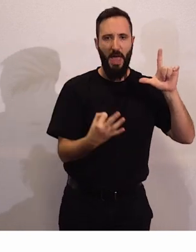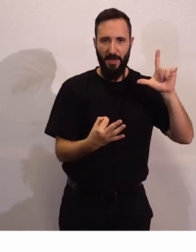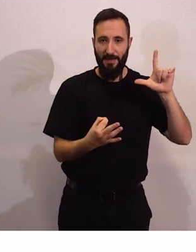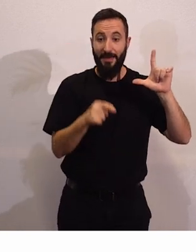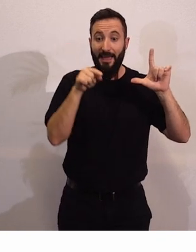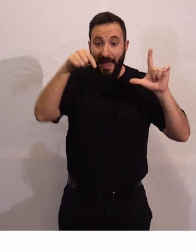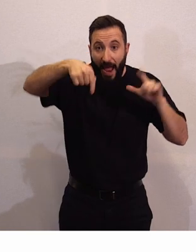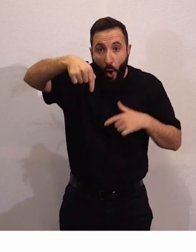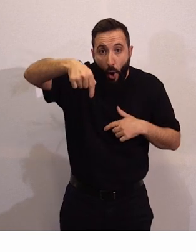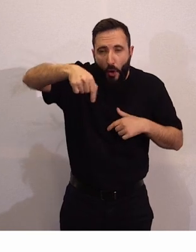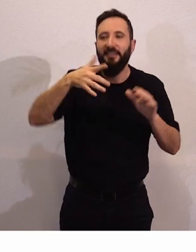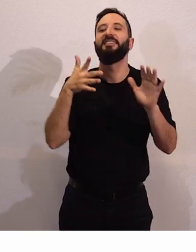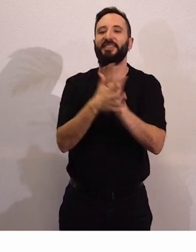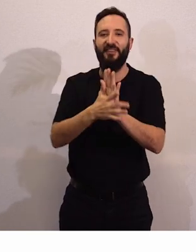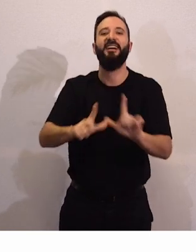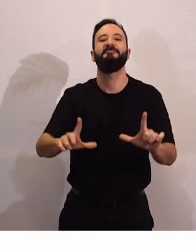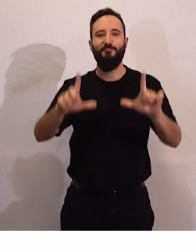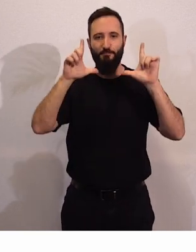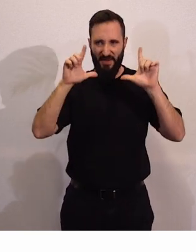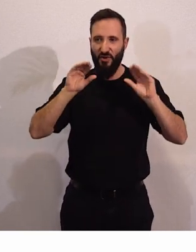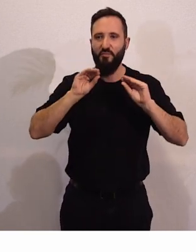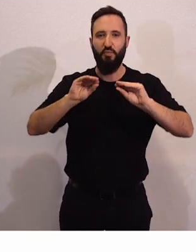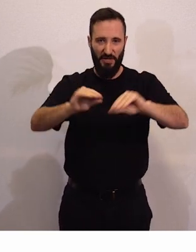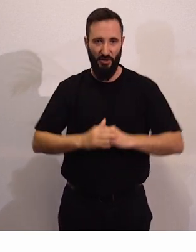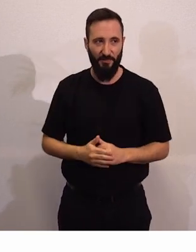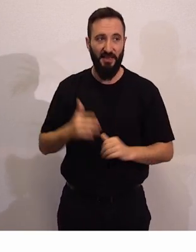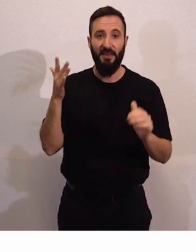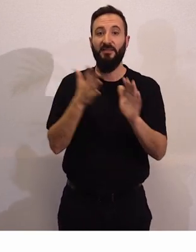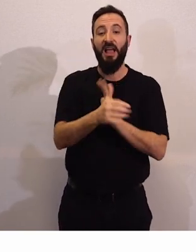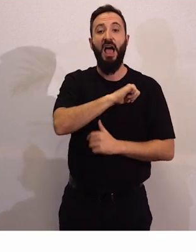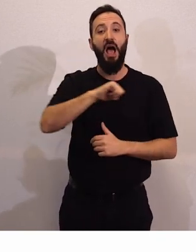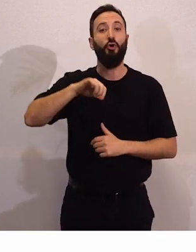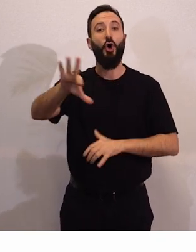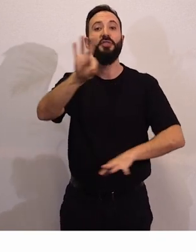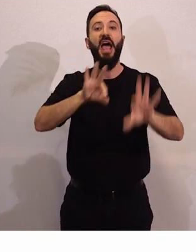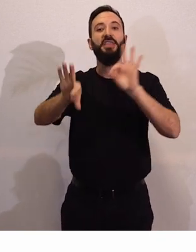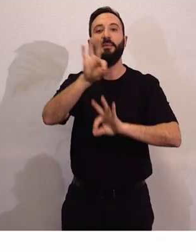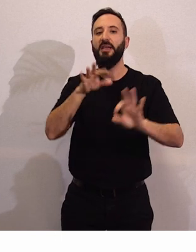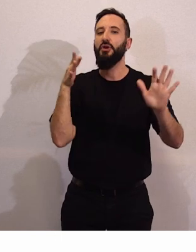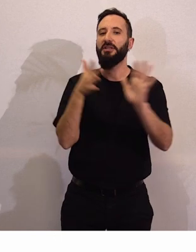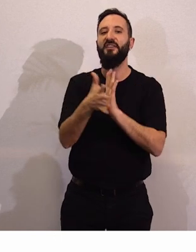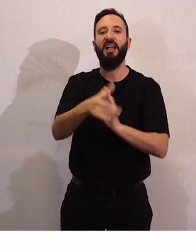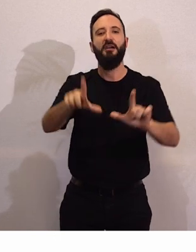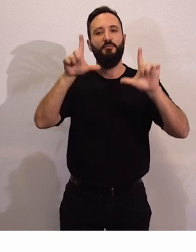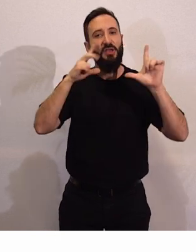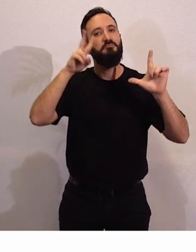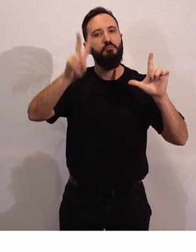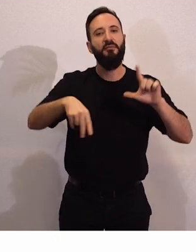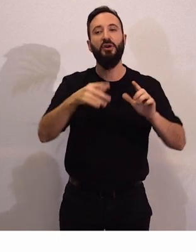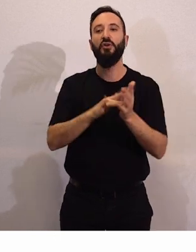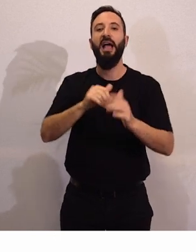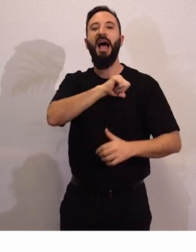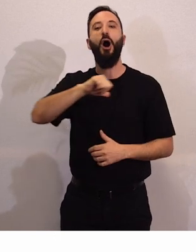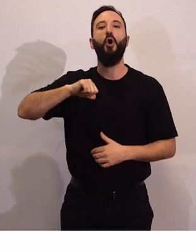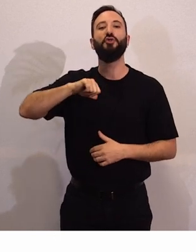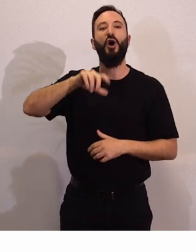significa estar en el centro. Significa estar en el centro la autodeterminación, que es una palabra que suena mucho al cruces